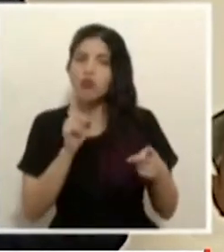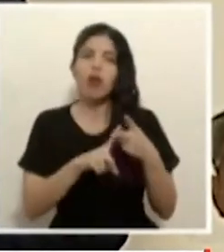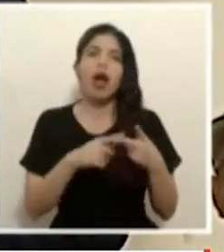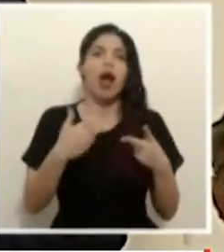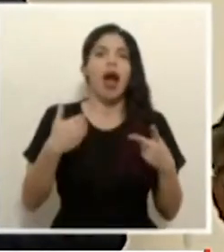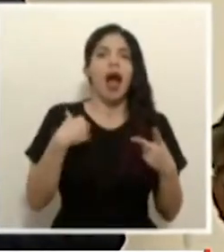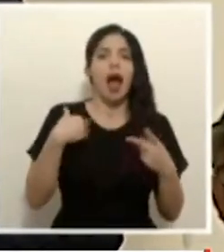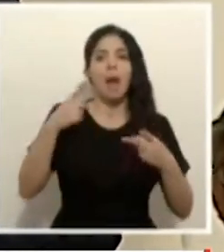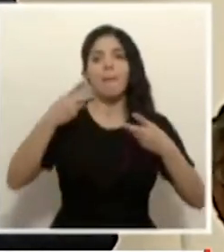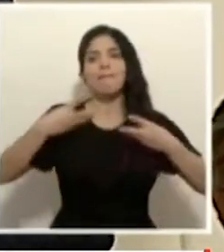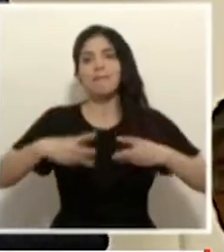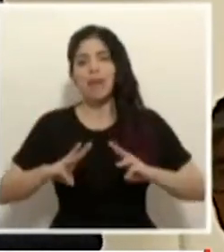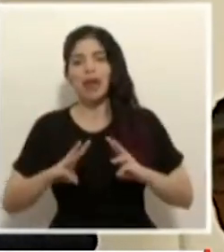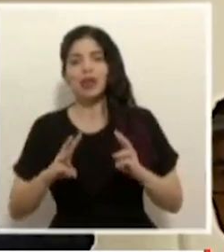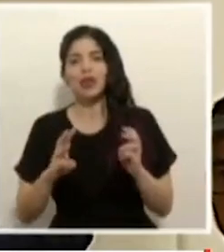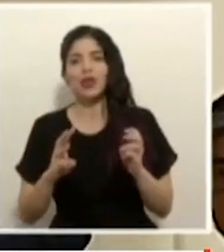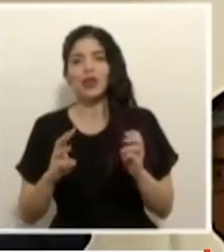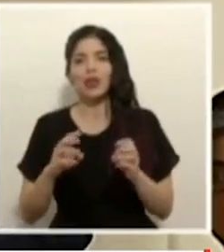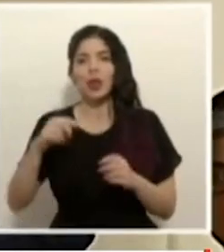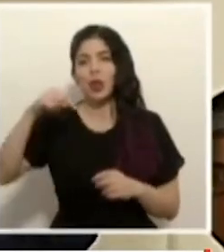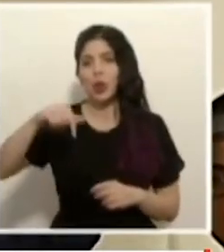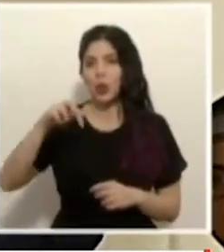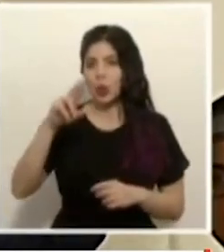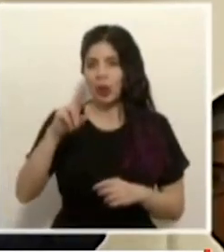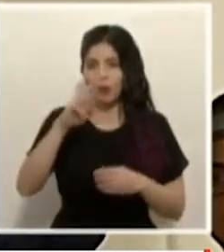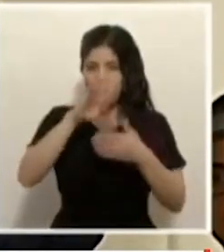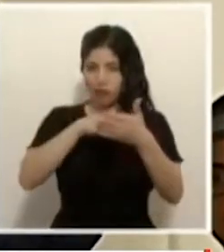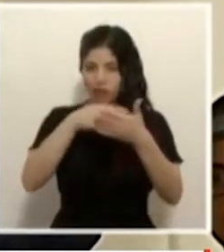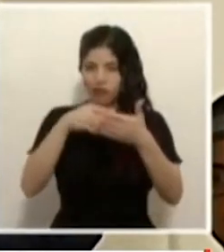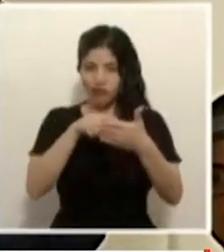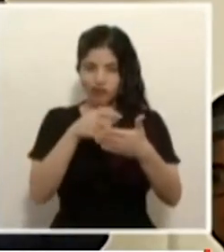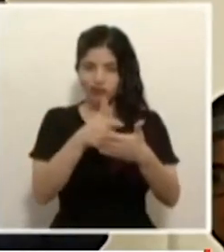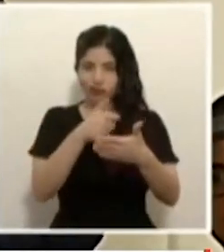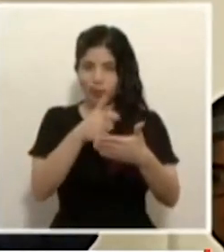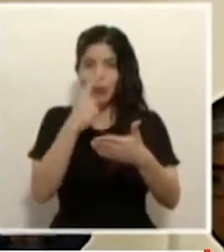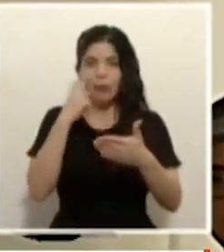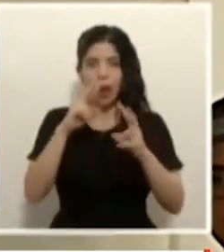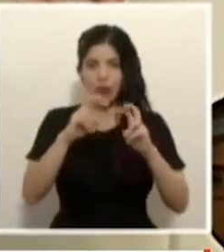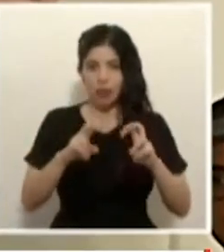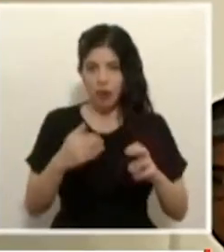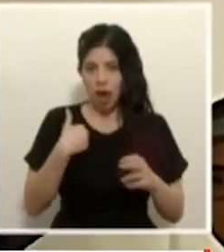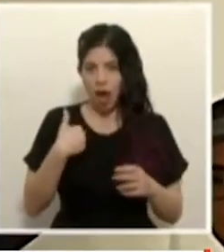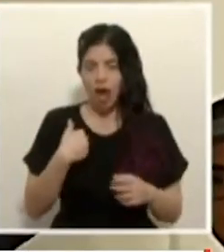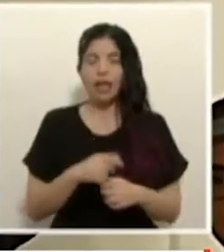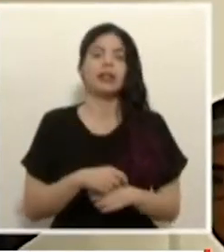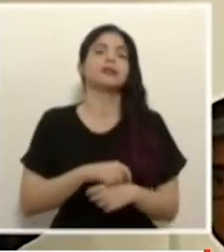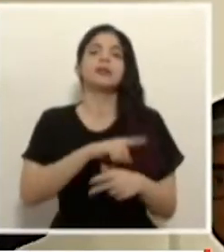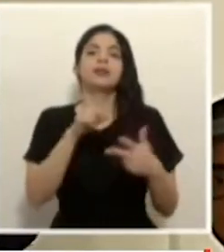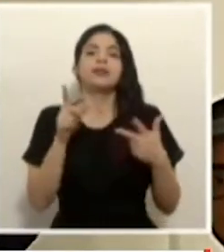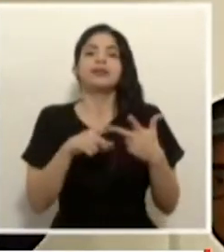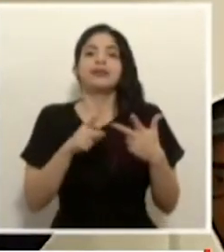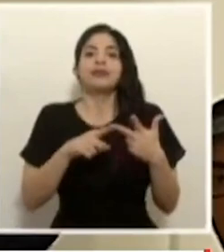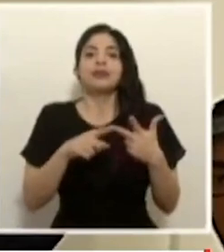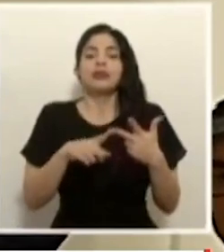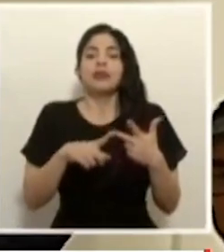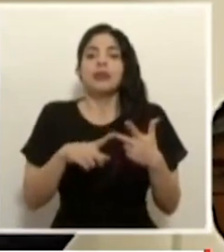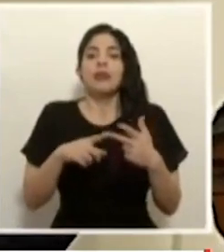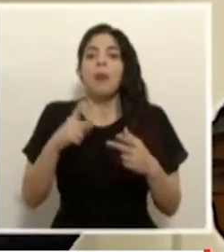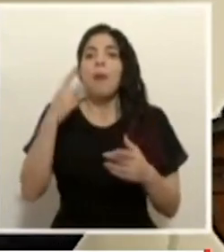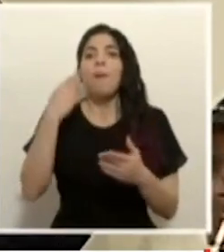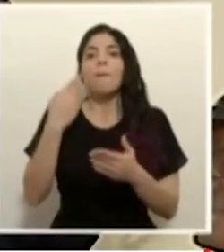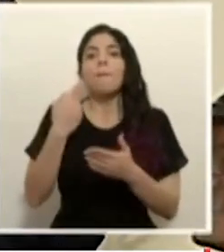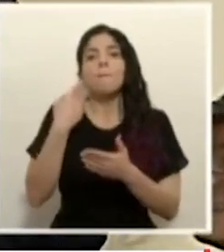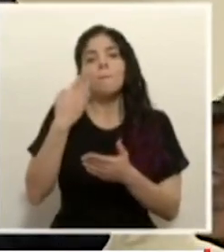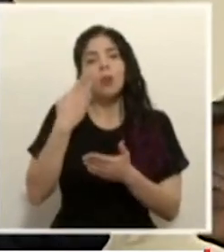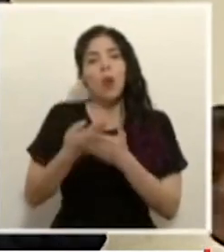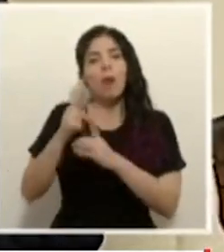un mecanismo de QR para verificar eso la adopción de las pruebas PCR